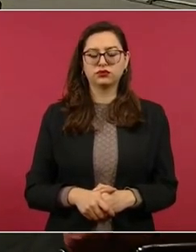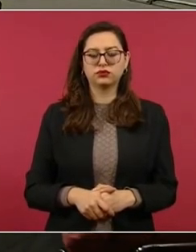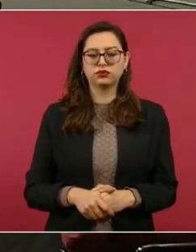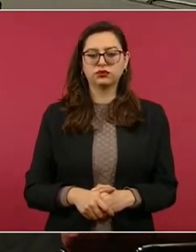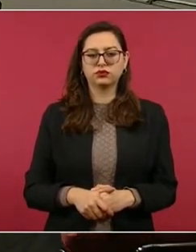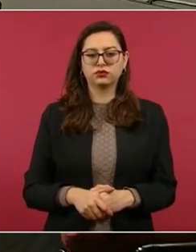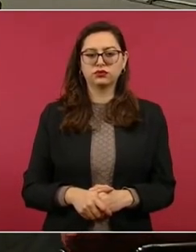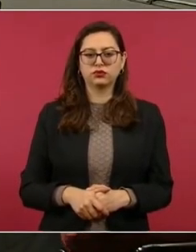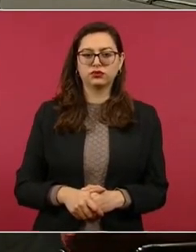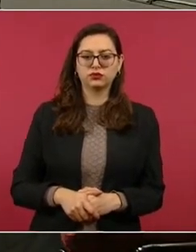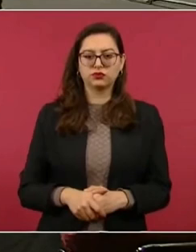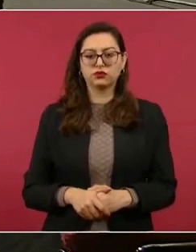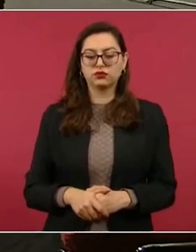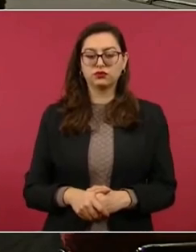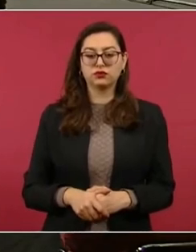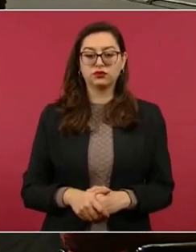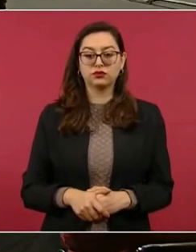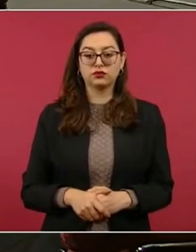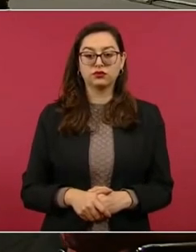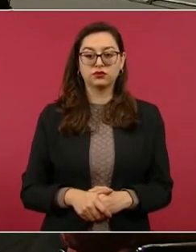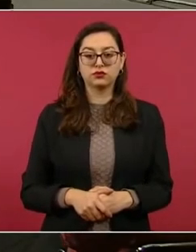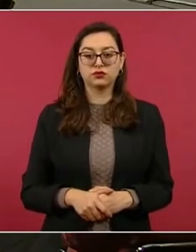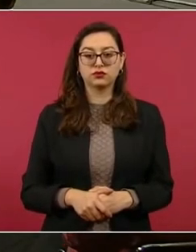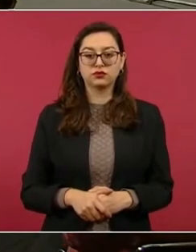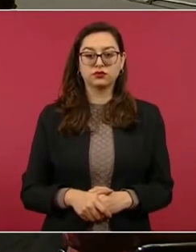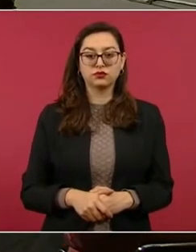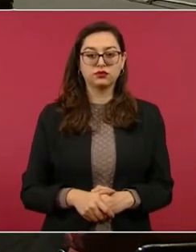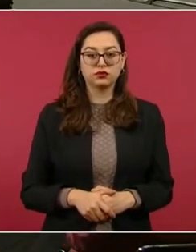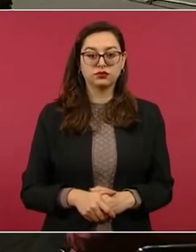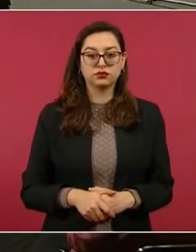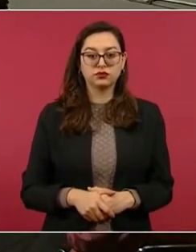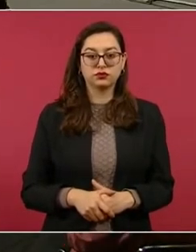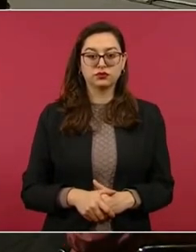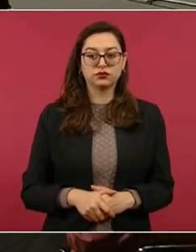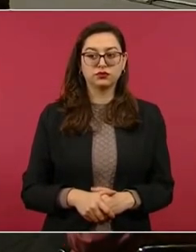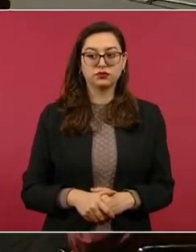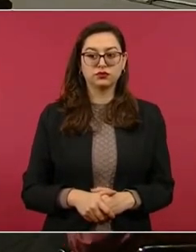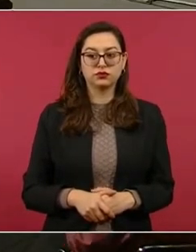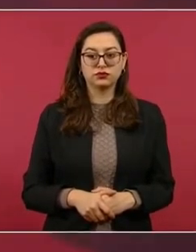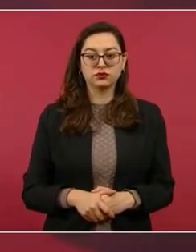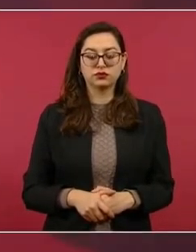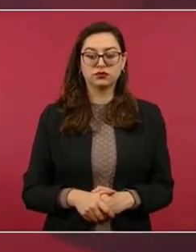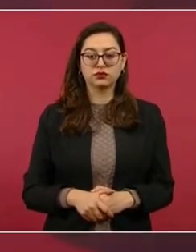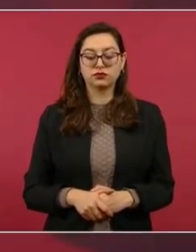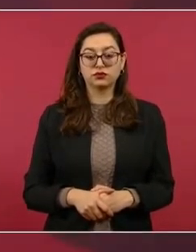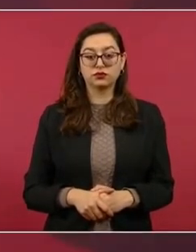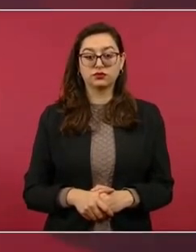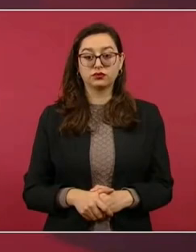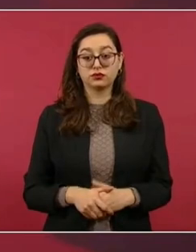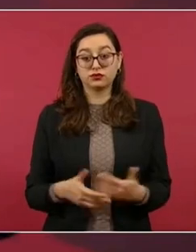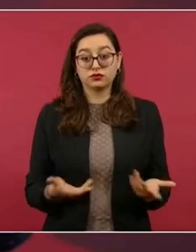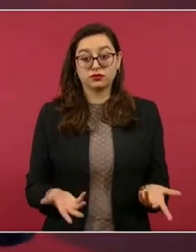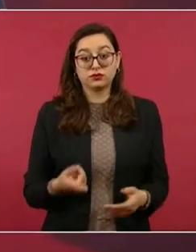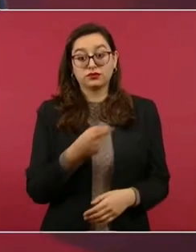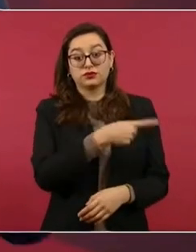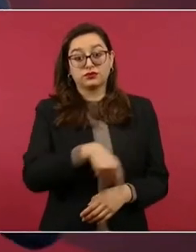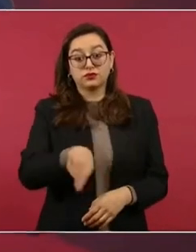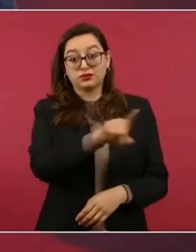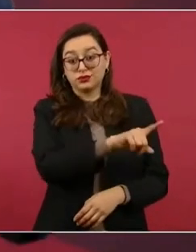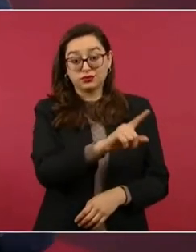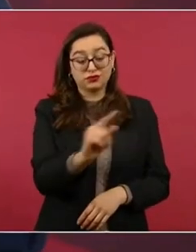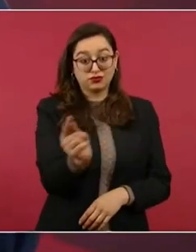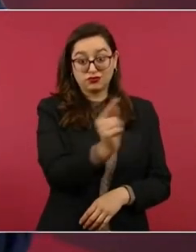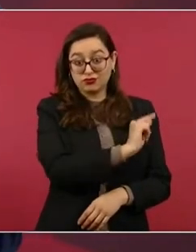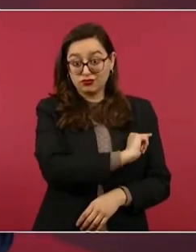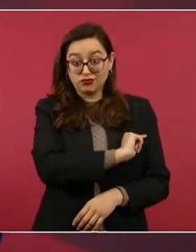Y eran los... famosísimos y siguen siendo porque hay quienes no quieren dar su